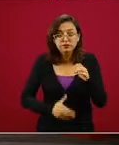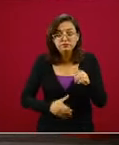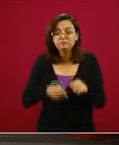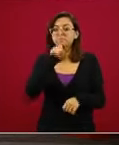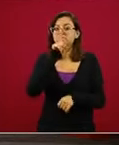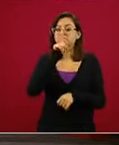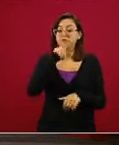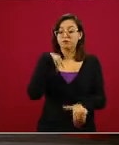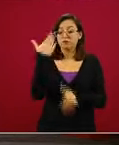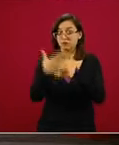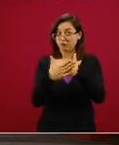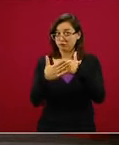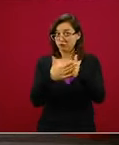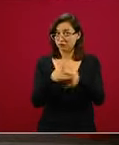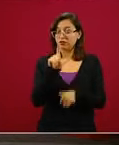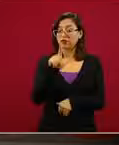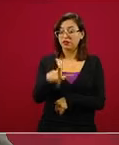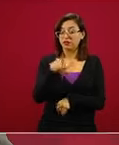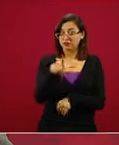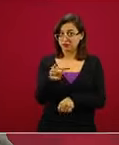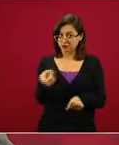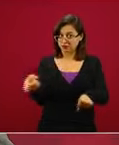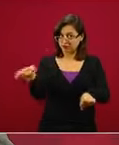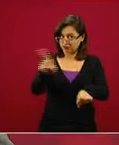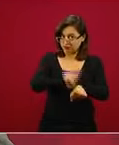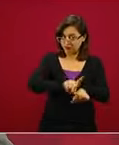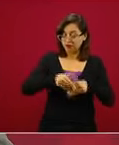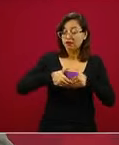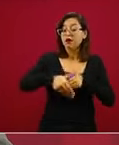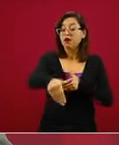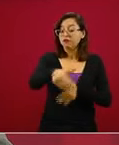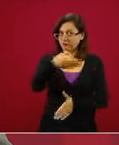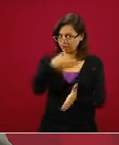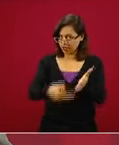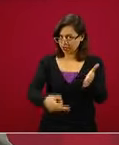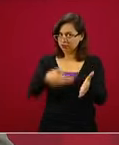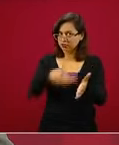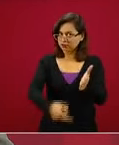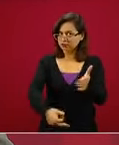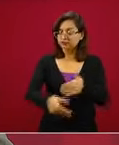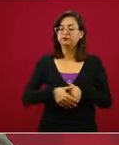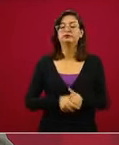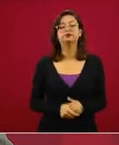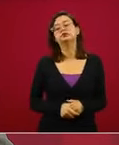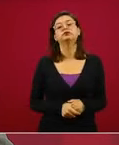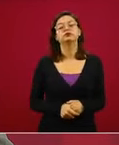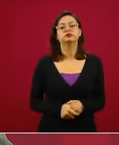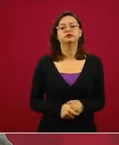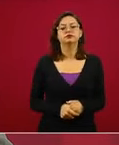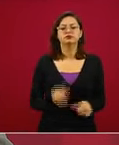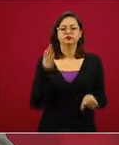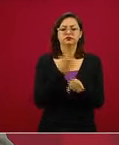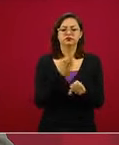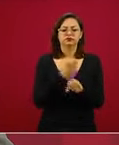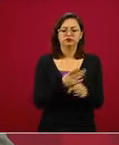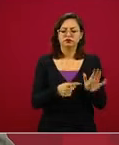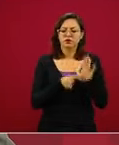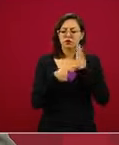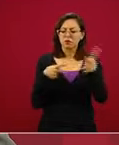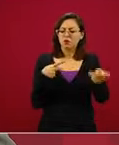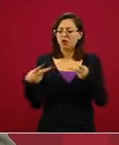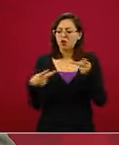días. Este es un plan progresivo para el reinicio de actividades sociales, económicas,